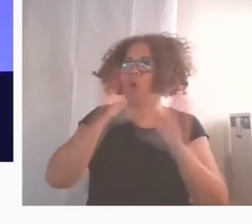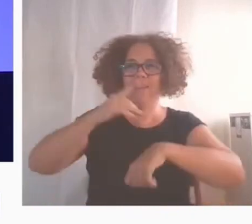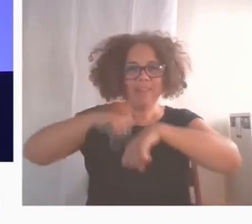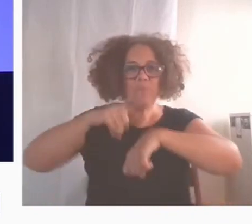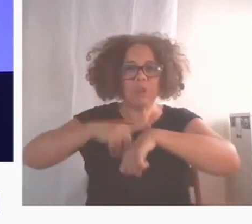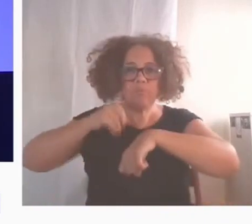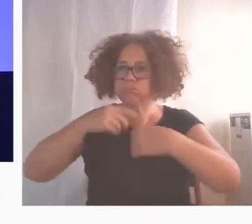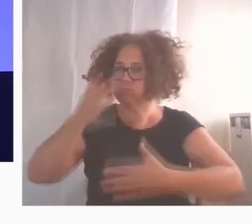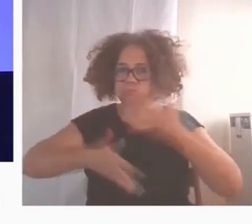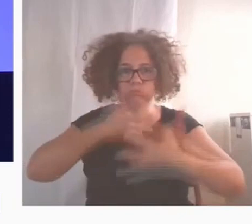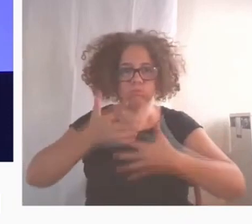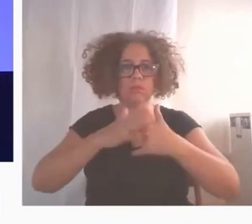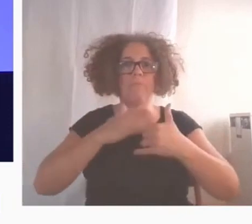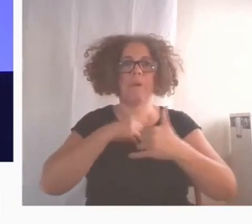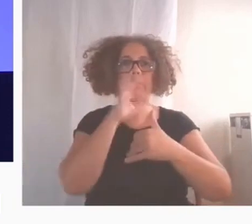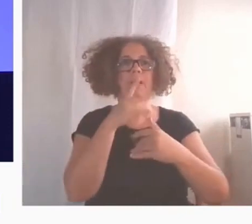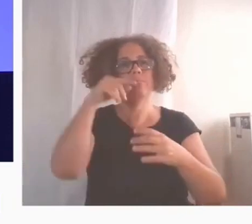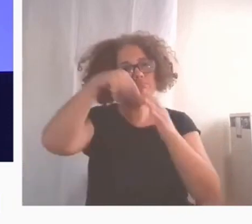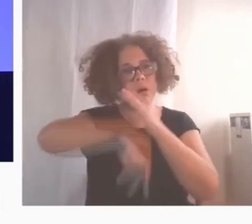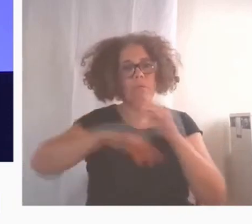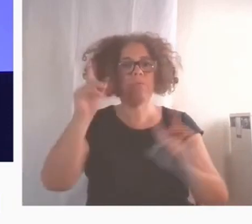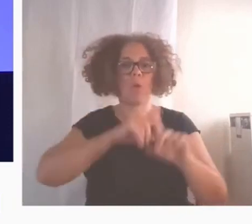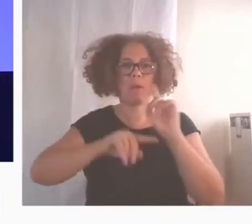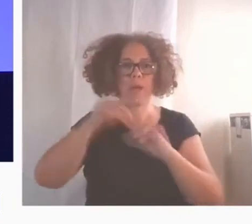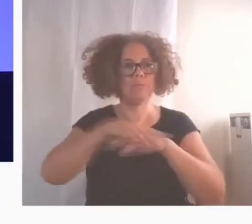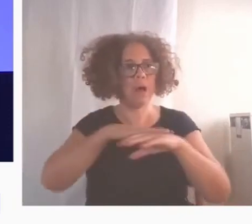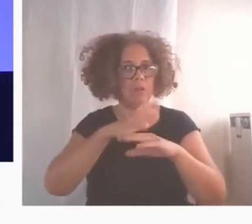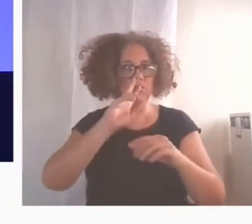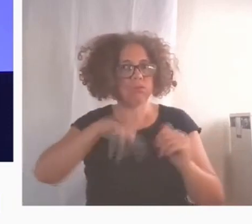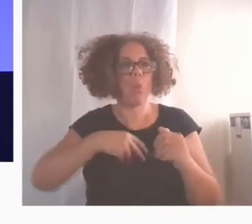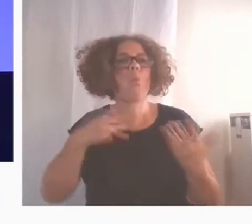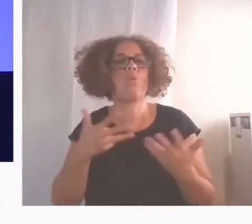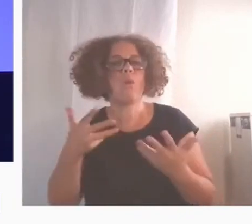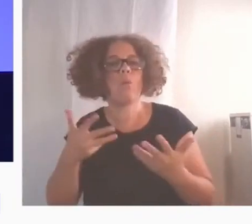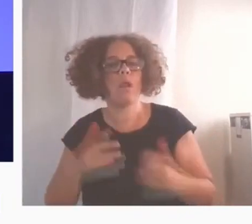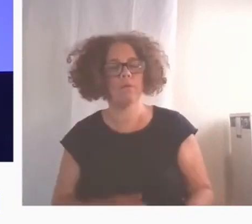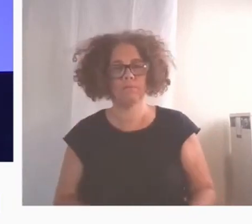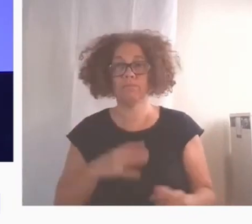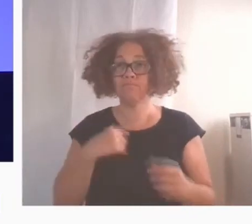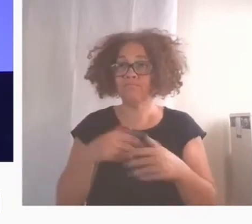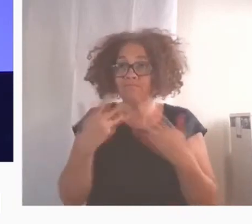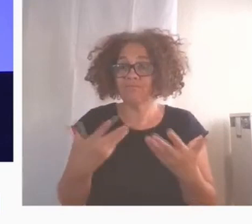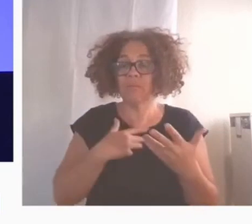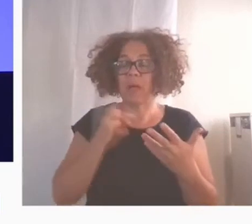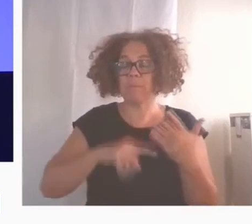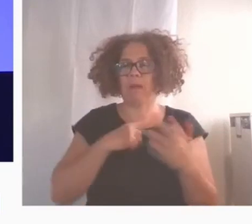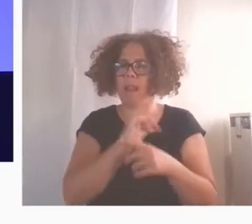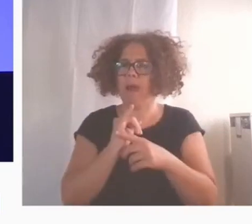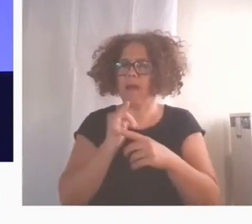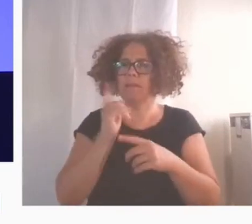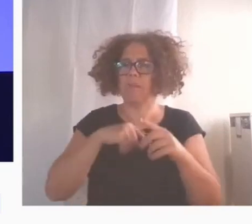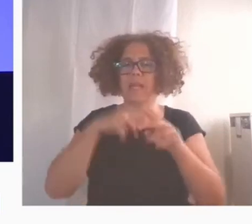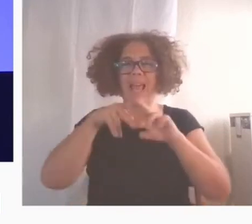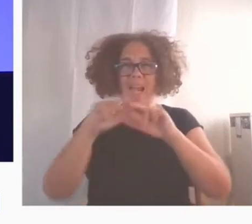son los problemas básicos de nuestra sociedad. Hoy en día contamos con herramientas que nos pueden ayudar, pero también confundir.